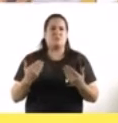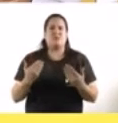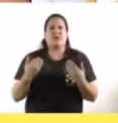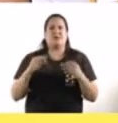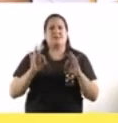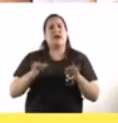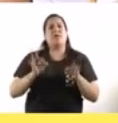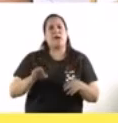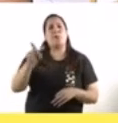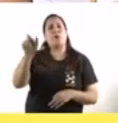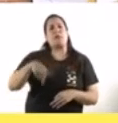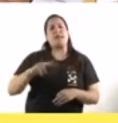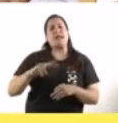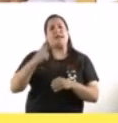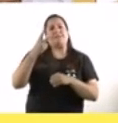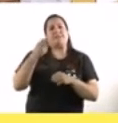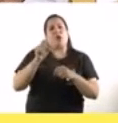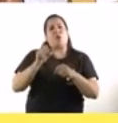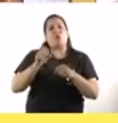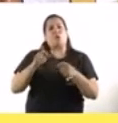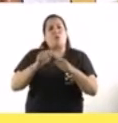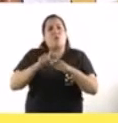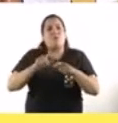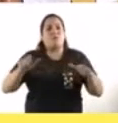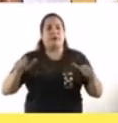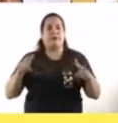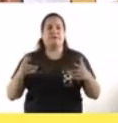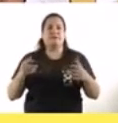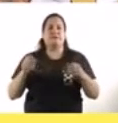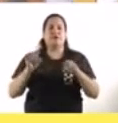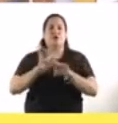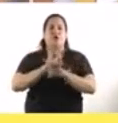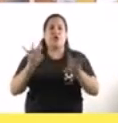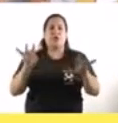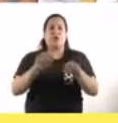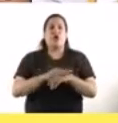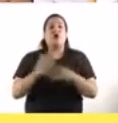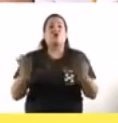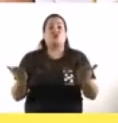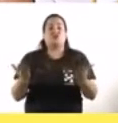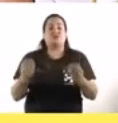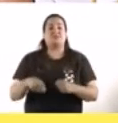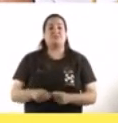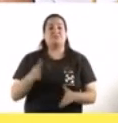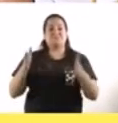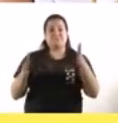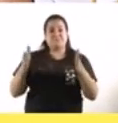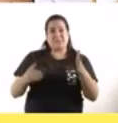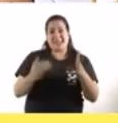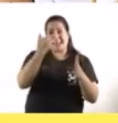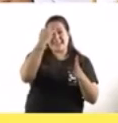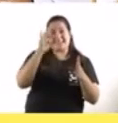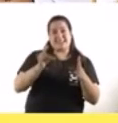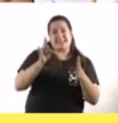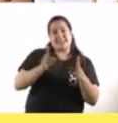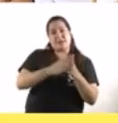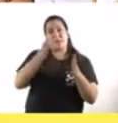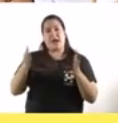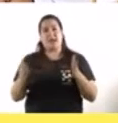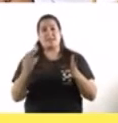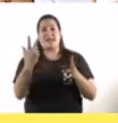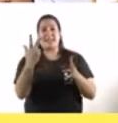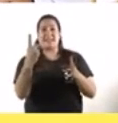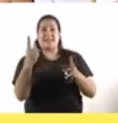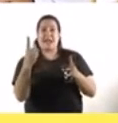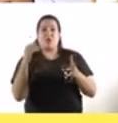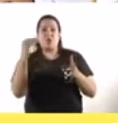segunda ola que teníamos dispusimos una ventana del 15 de diciembre al 31 de marzo para que todos los trabajadores de salud